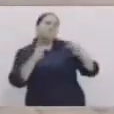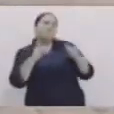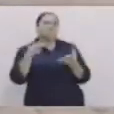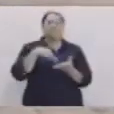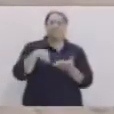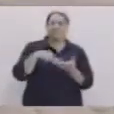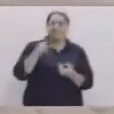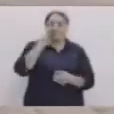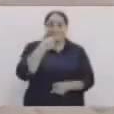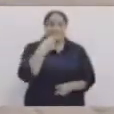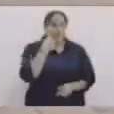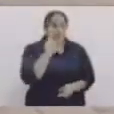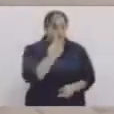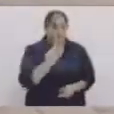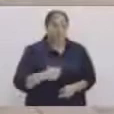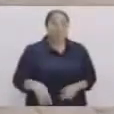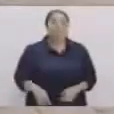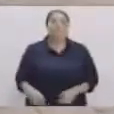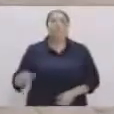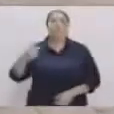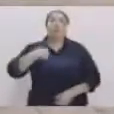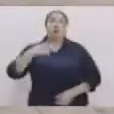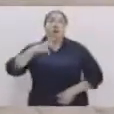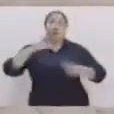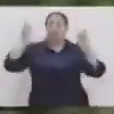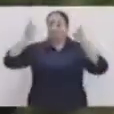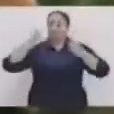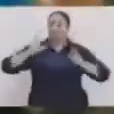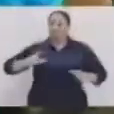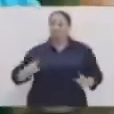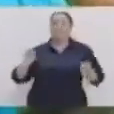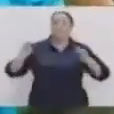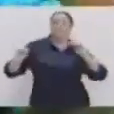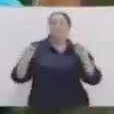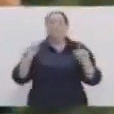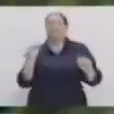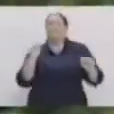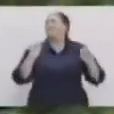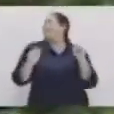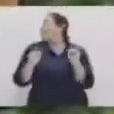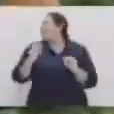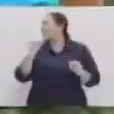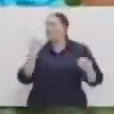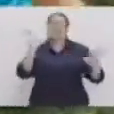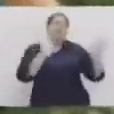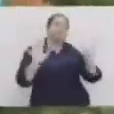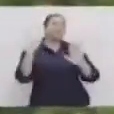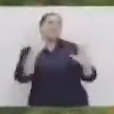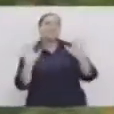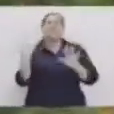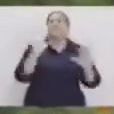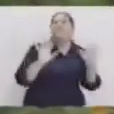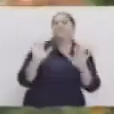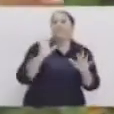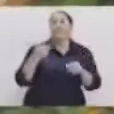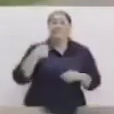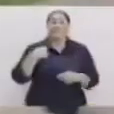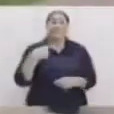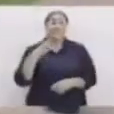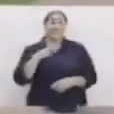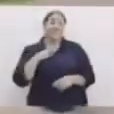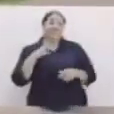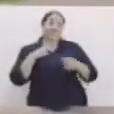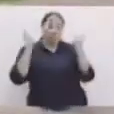atención. Y dice así. Yo tengo un cuerpo y me voy a mover. Me voy a mover. Me voy a